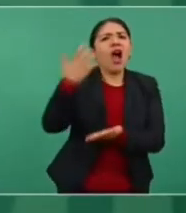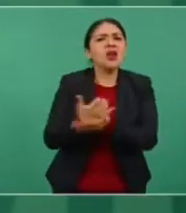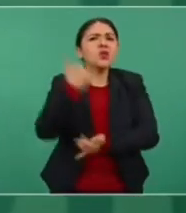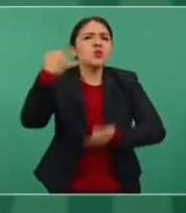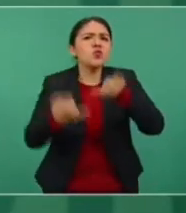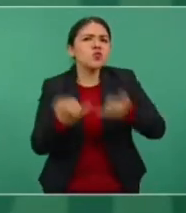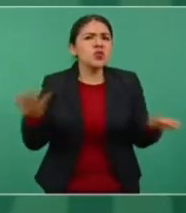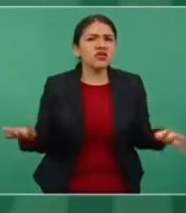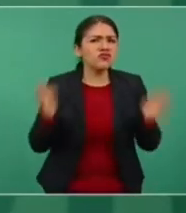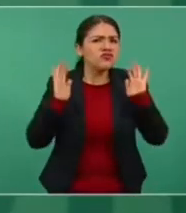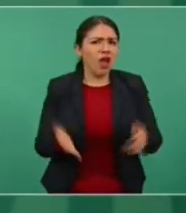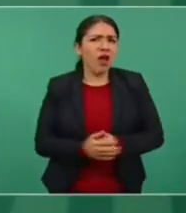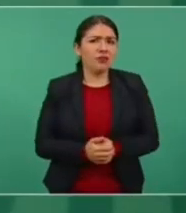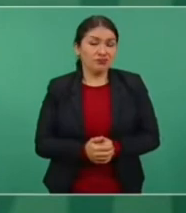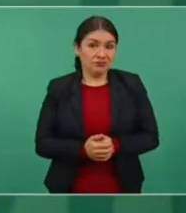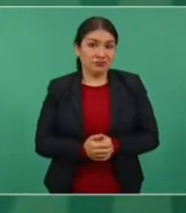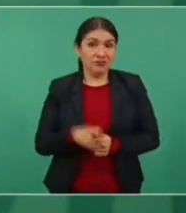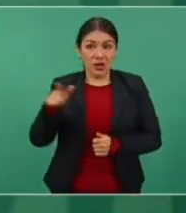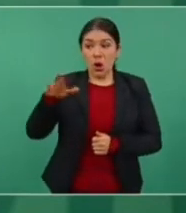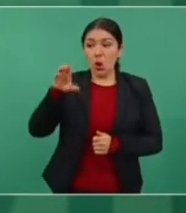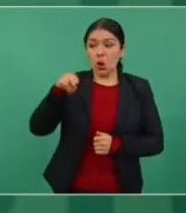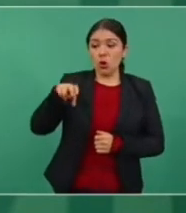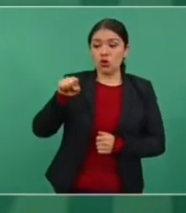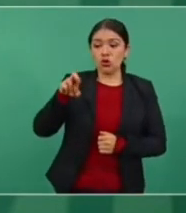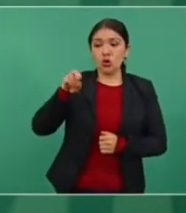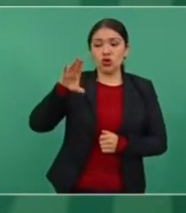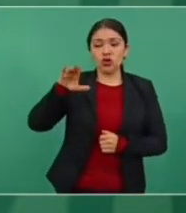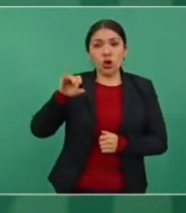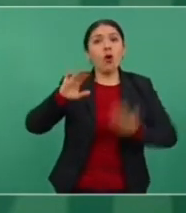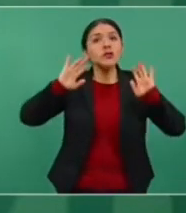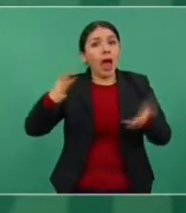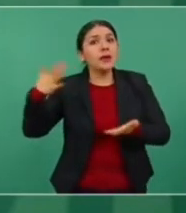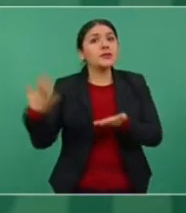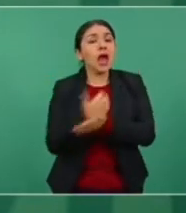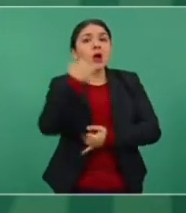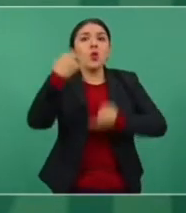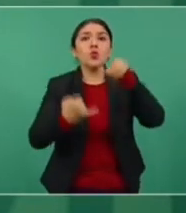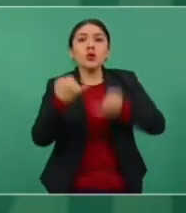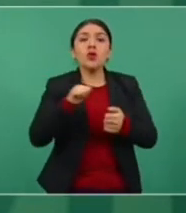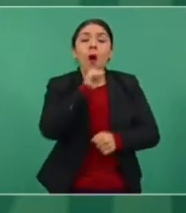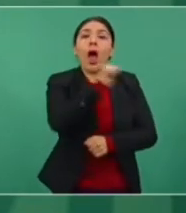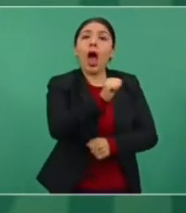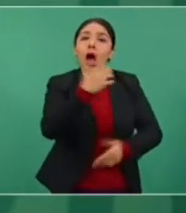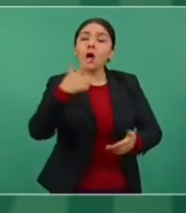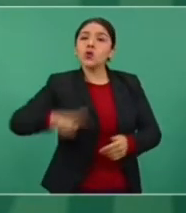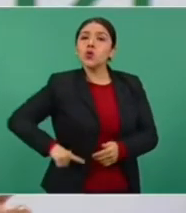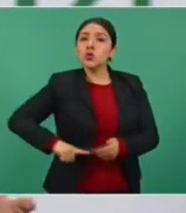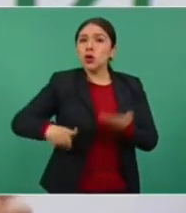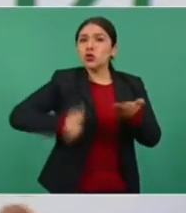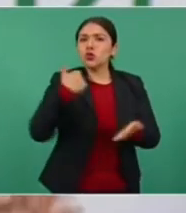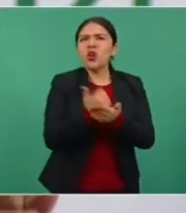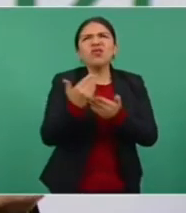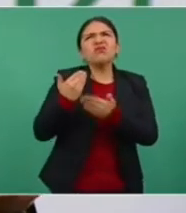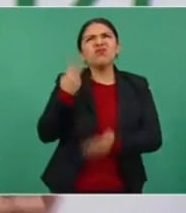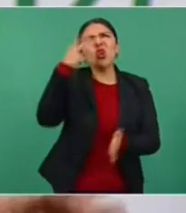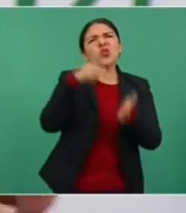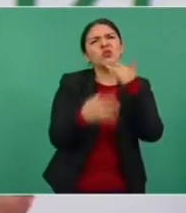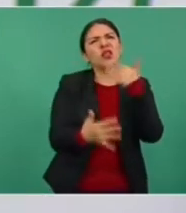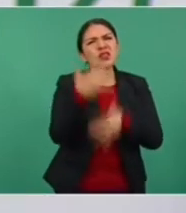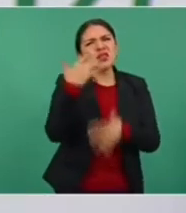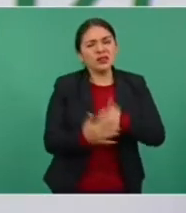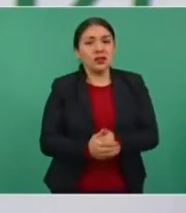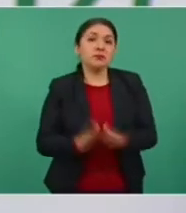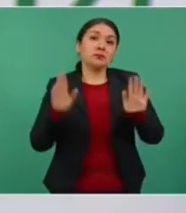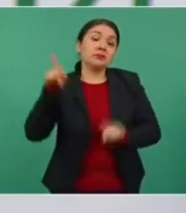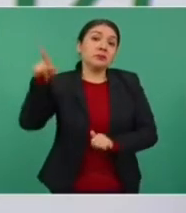Es más, el consorcio le ganó un juicio al gobierno de la ciudad, creo que en 2015. Entonces, bueno, eso ya le corresponderá a la